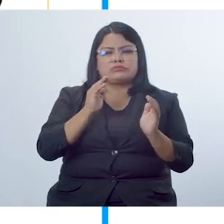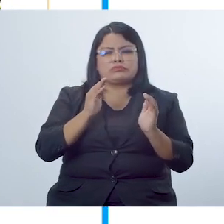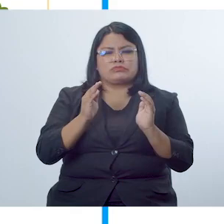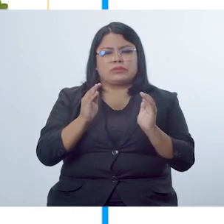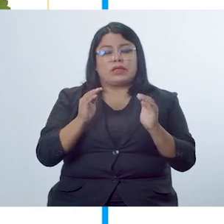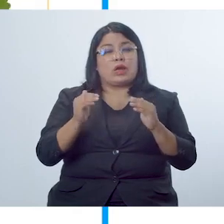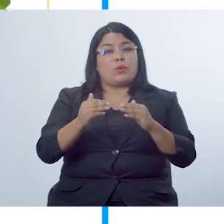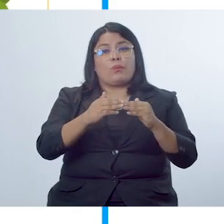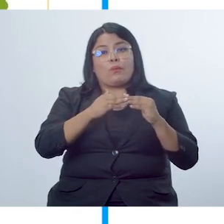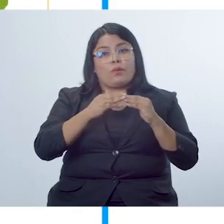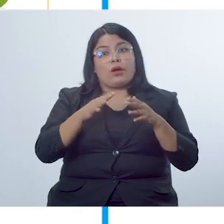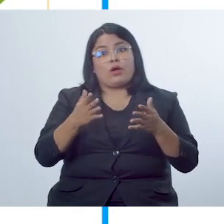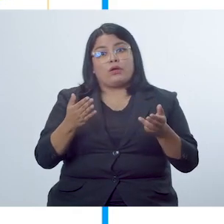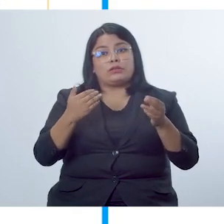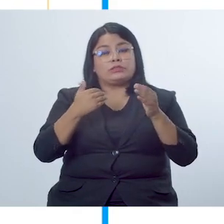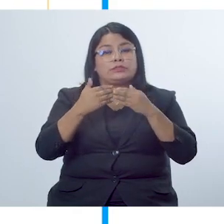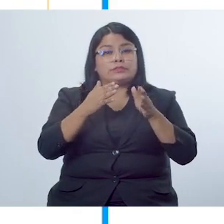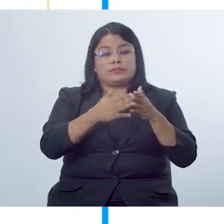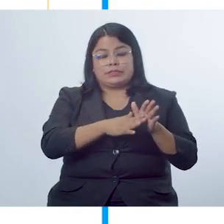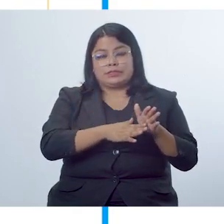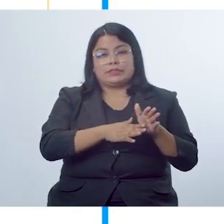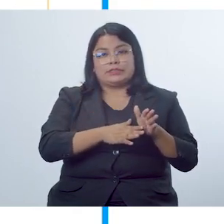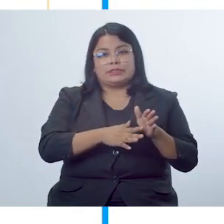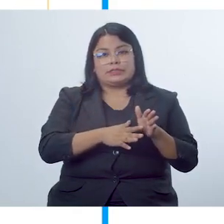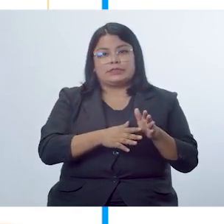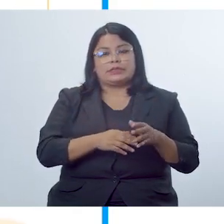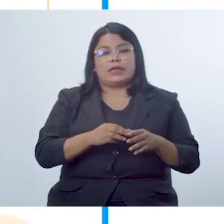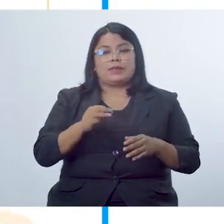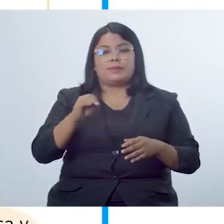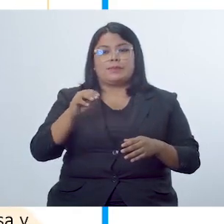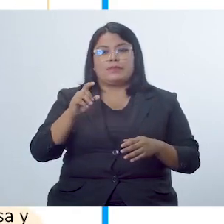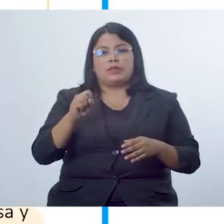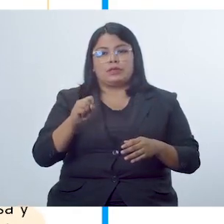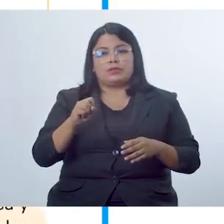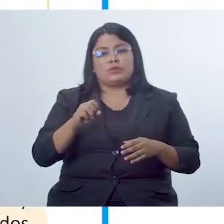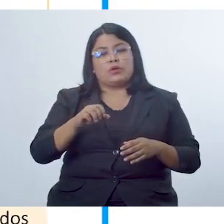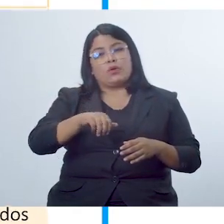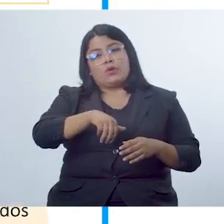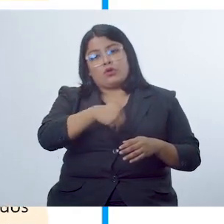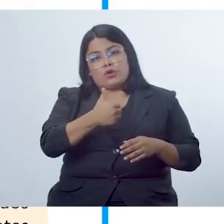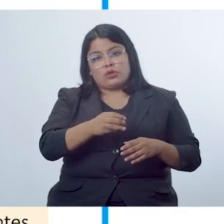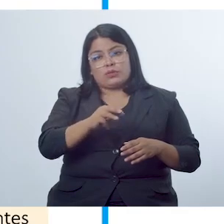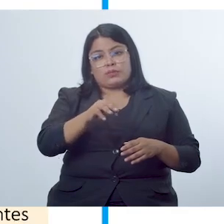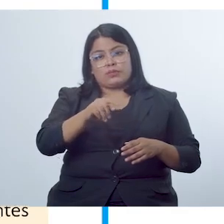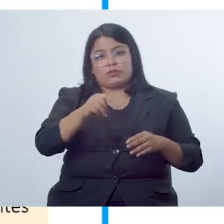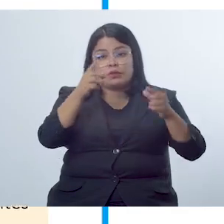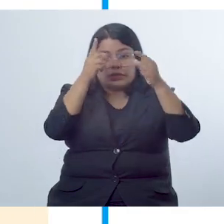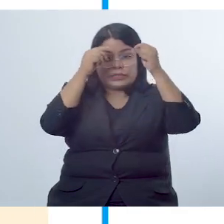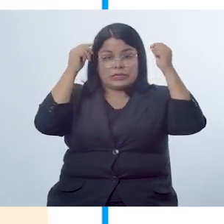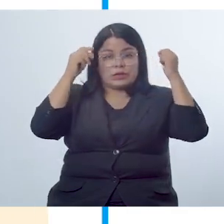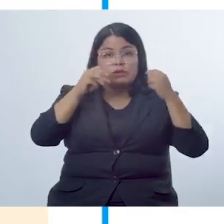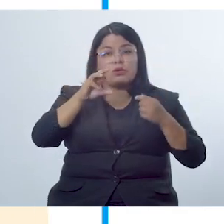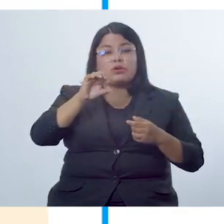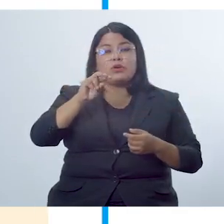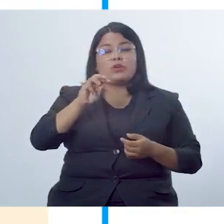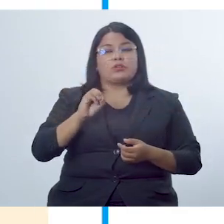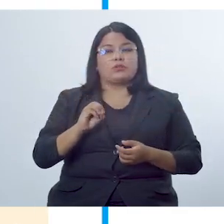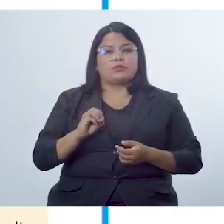y contrastar las similitudes y diferencias de este mito con el mito griego de Crono.